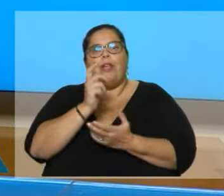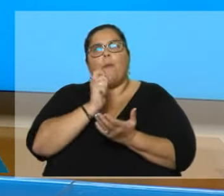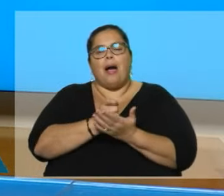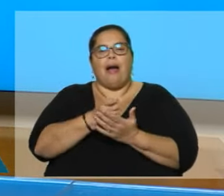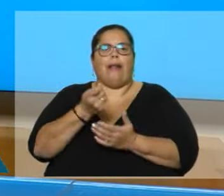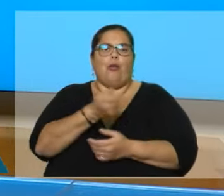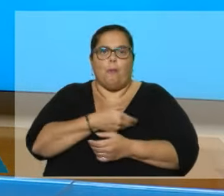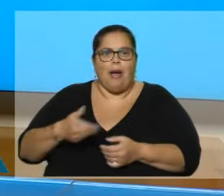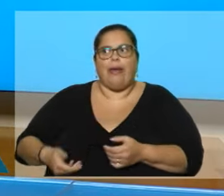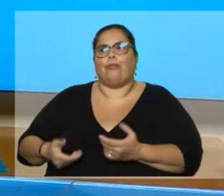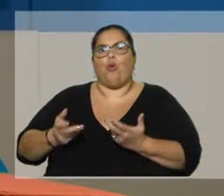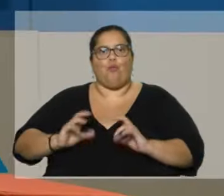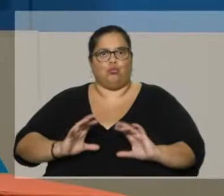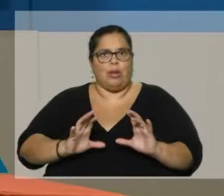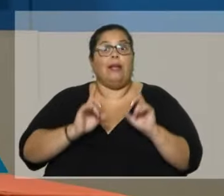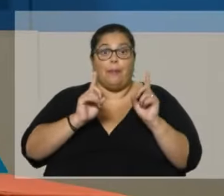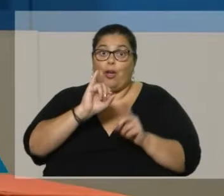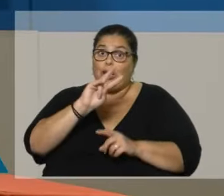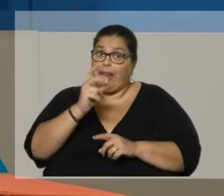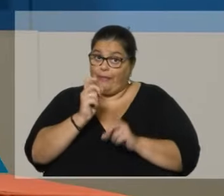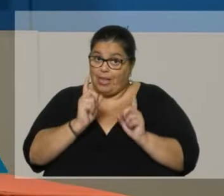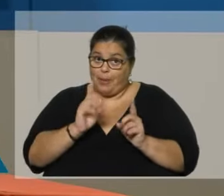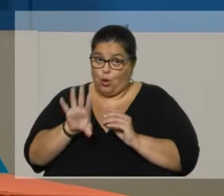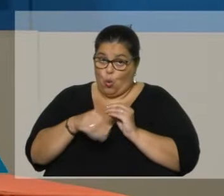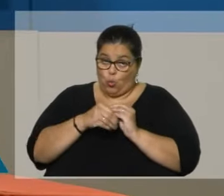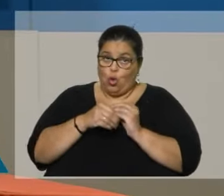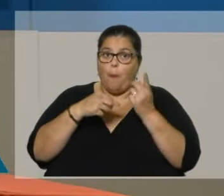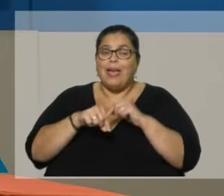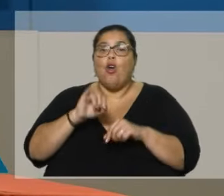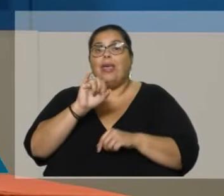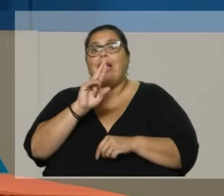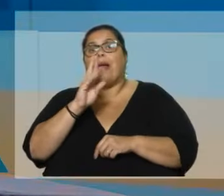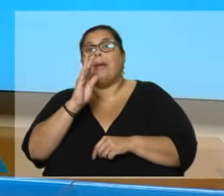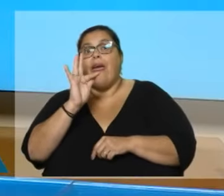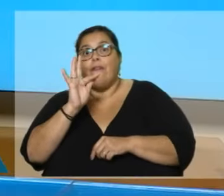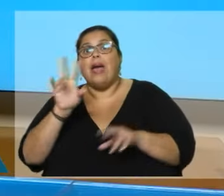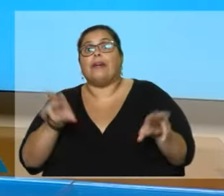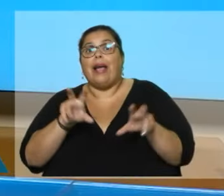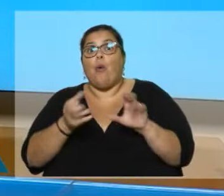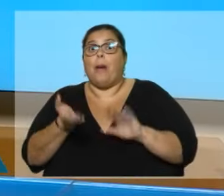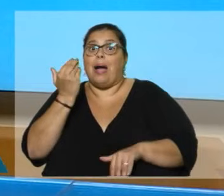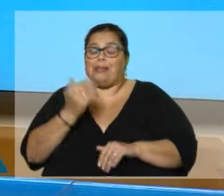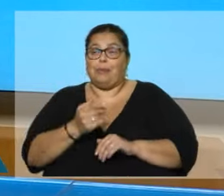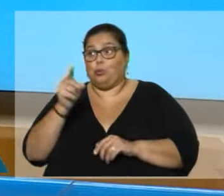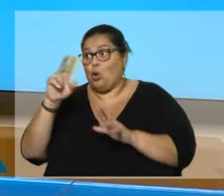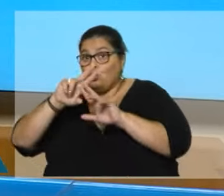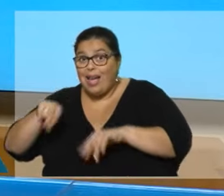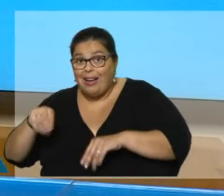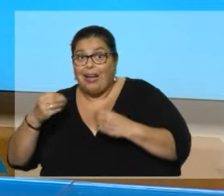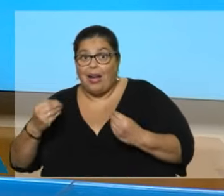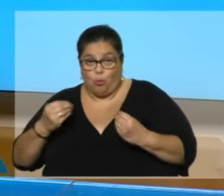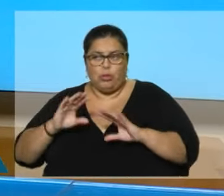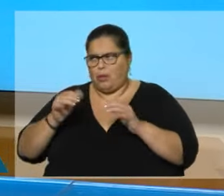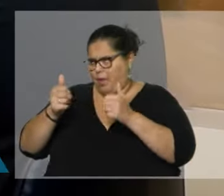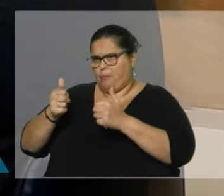los funcionarios públicos. Y con el IVA también. Con el IVA el IRPF. El IRPF recauda más incluso ahora. El IRPF recauda... Digo, si usted lo quiere eliminar, lo podrán